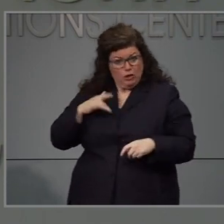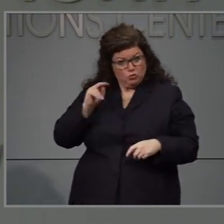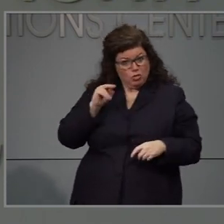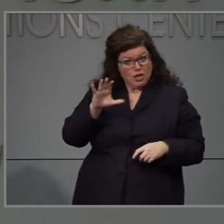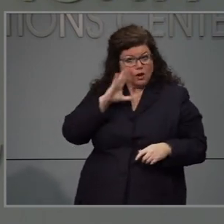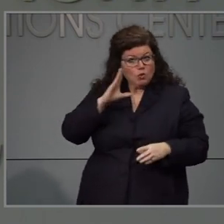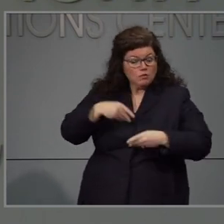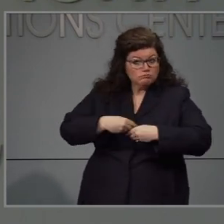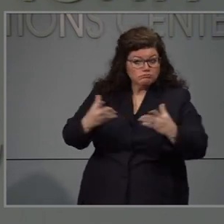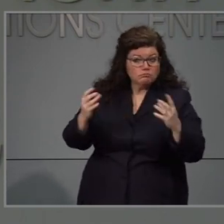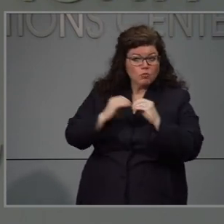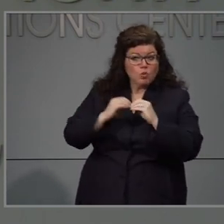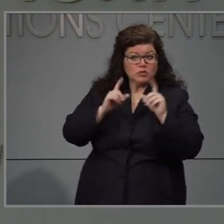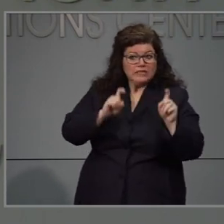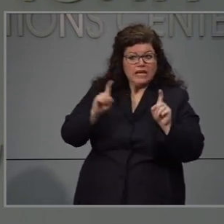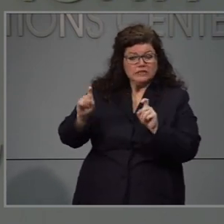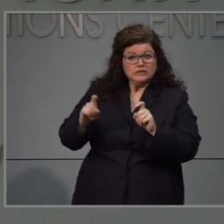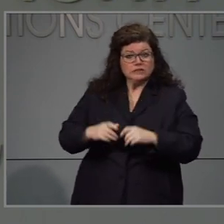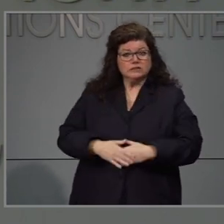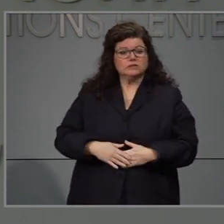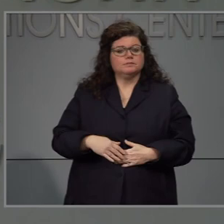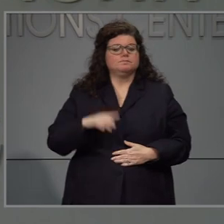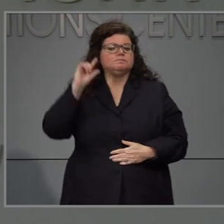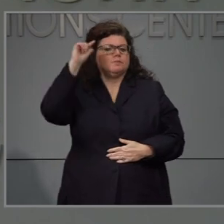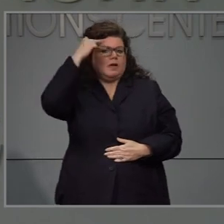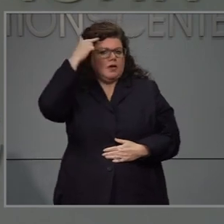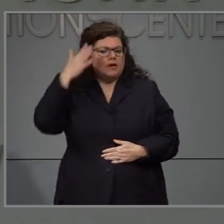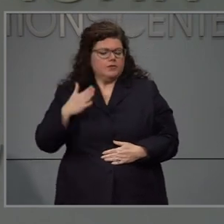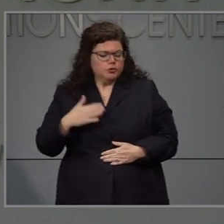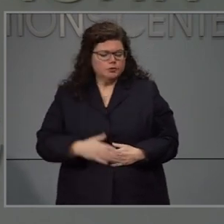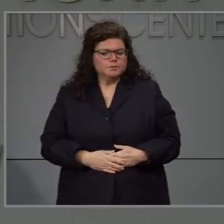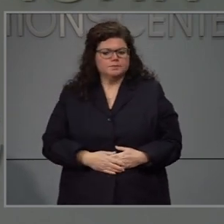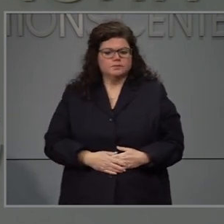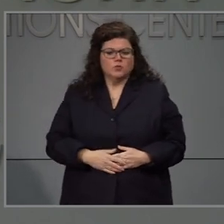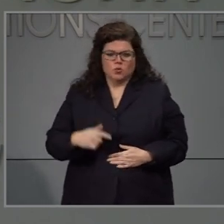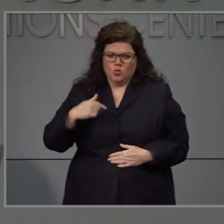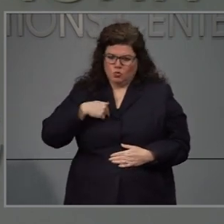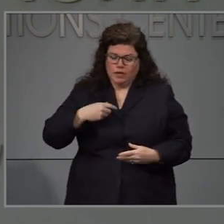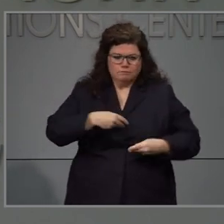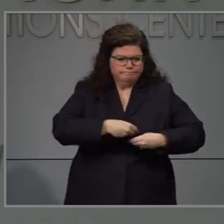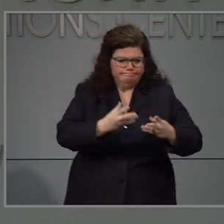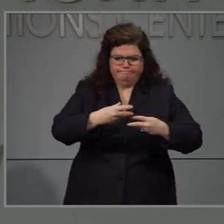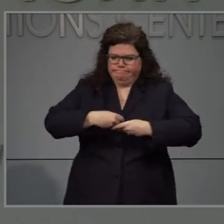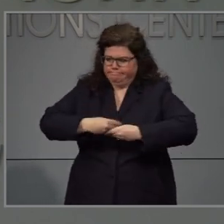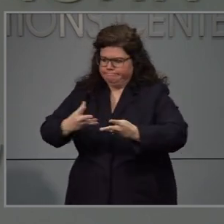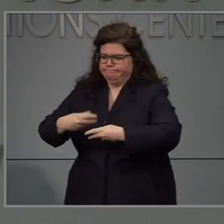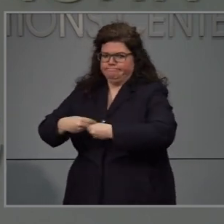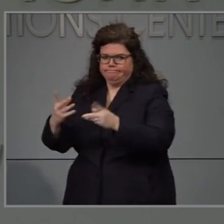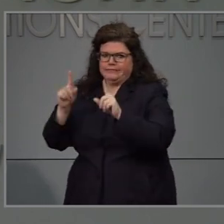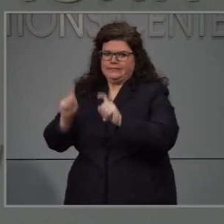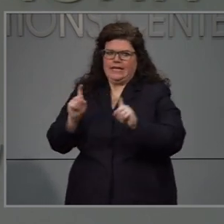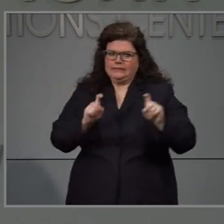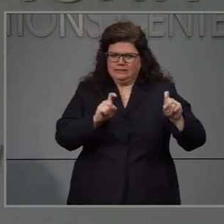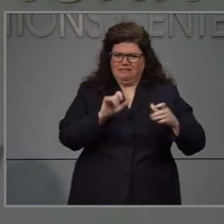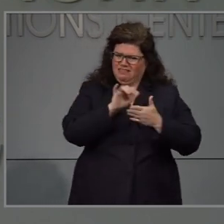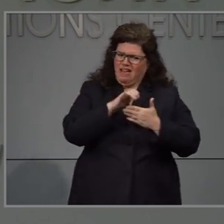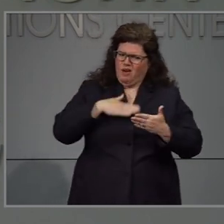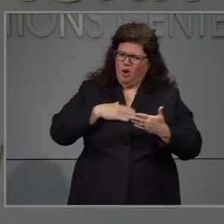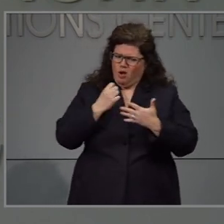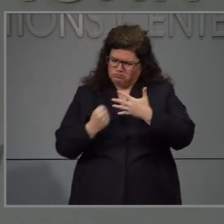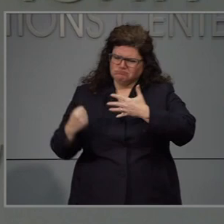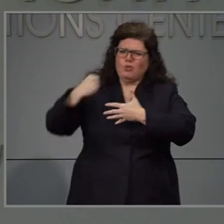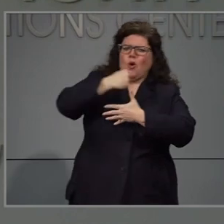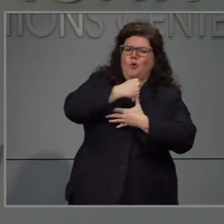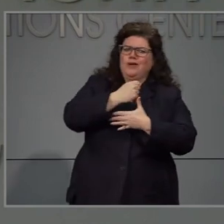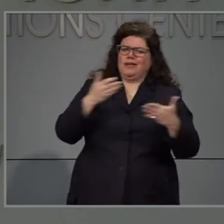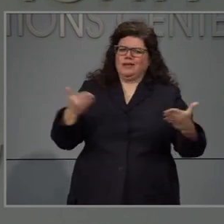Para abrir la economía. Respuesta. Esta estamos. Enfatizando la necesidad y la